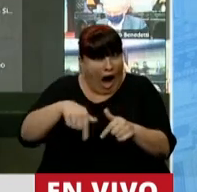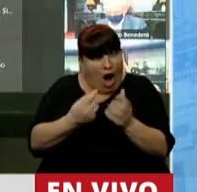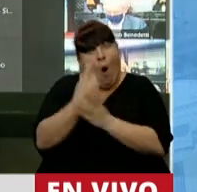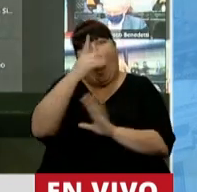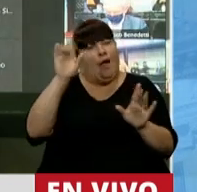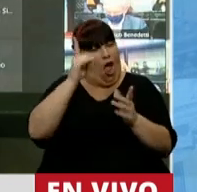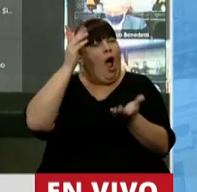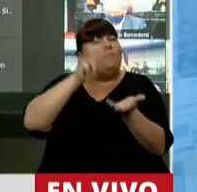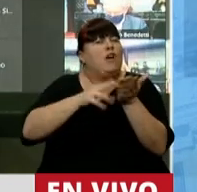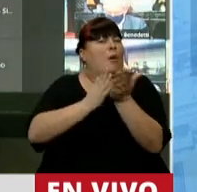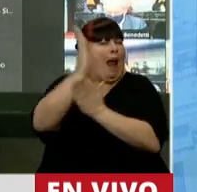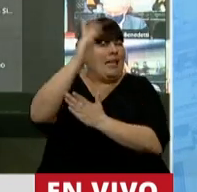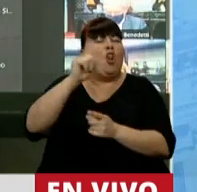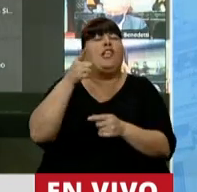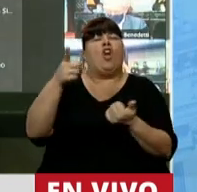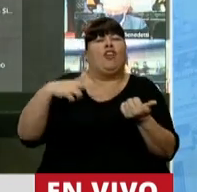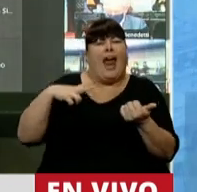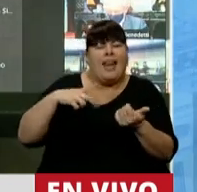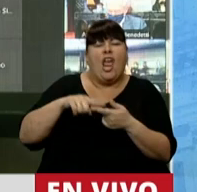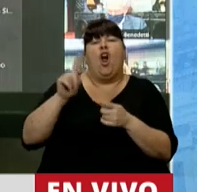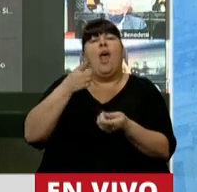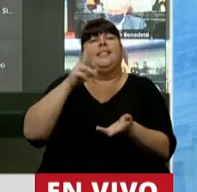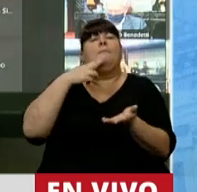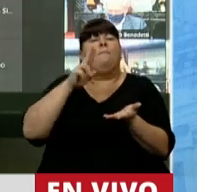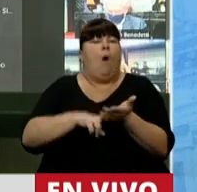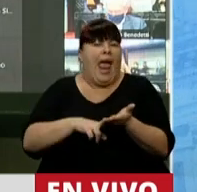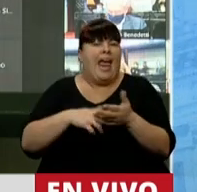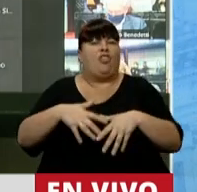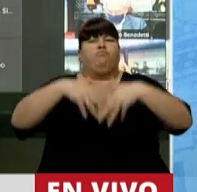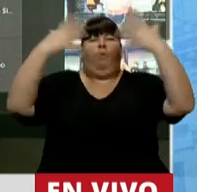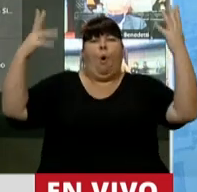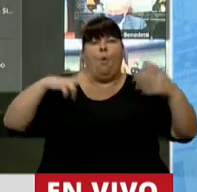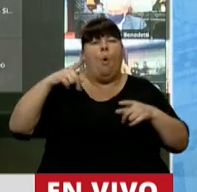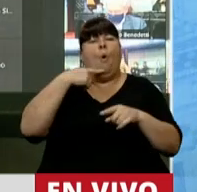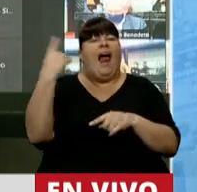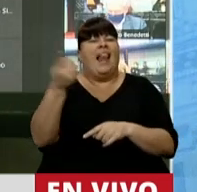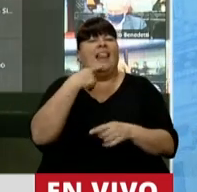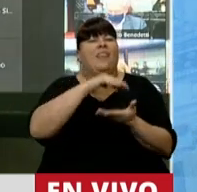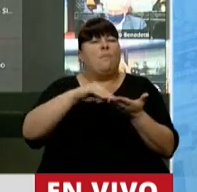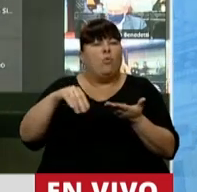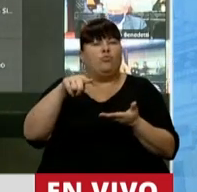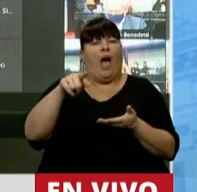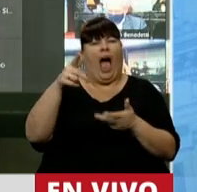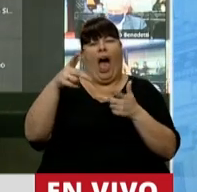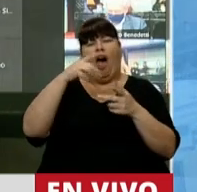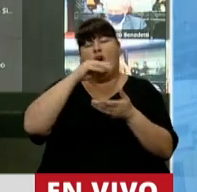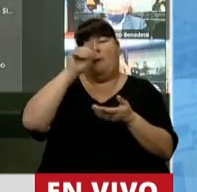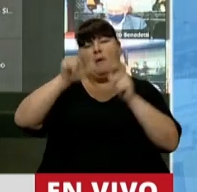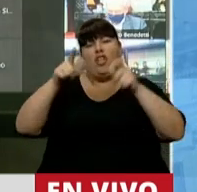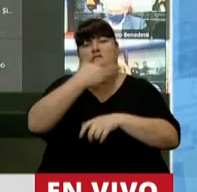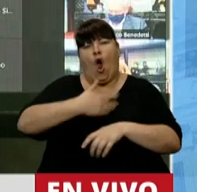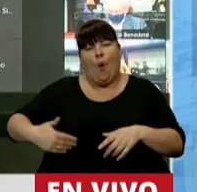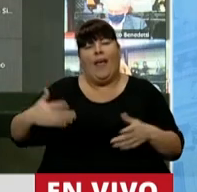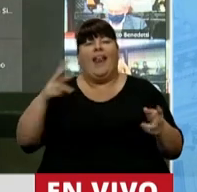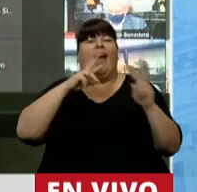no es un impuesto a la riqueza, no es un impuesto a las grandes fortunas, como muchos legisladores y funcionarios